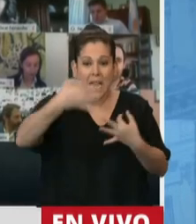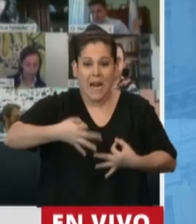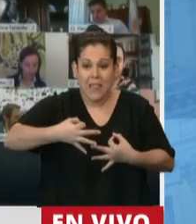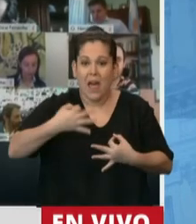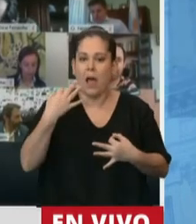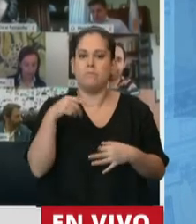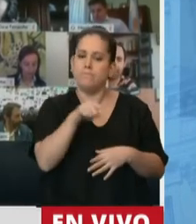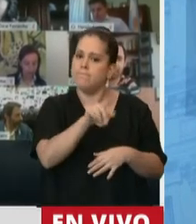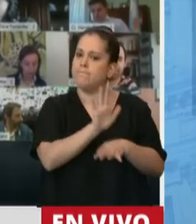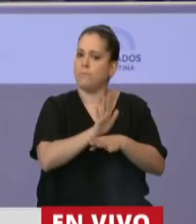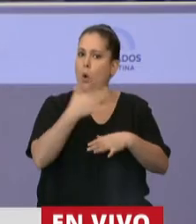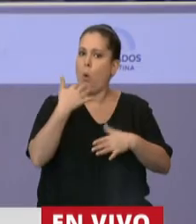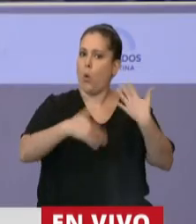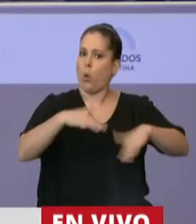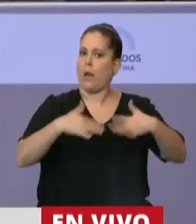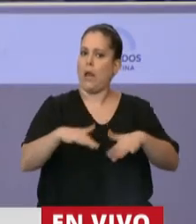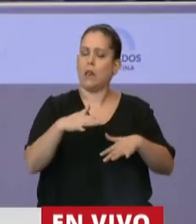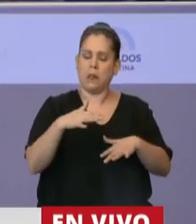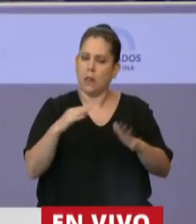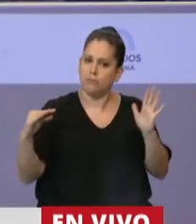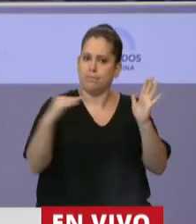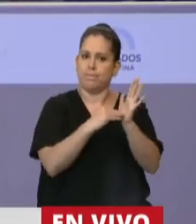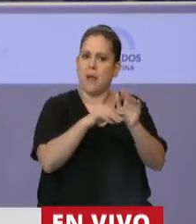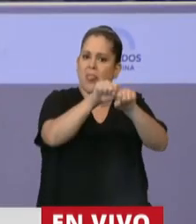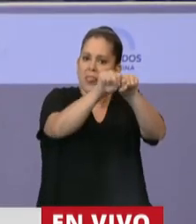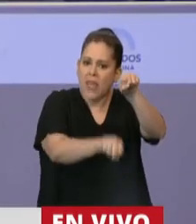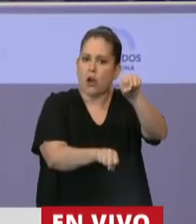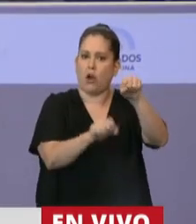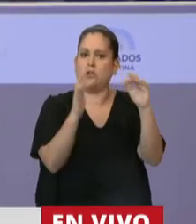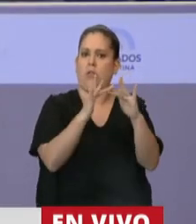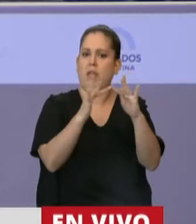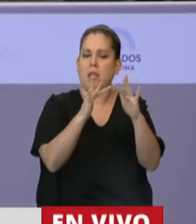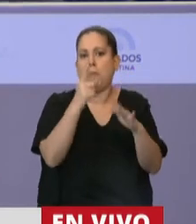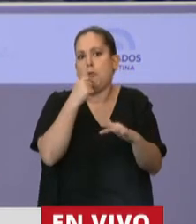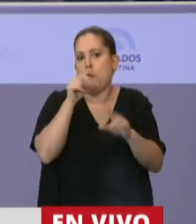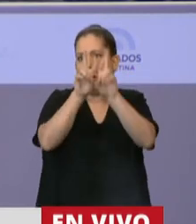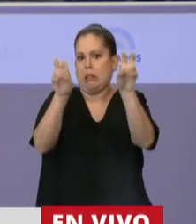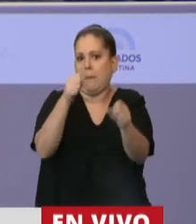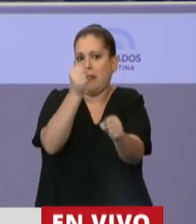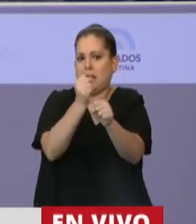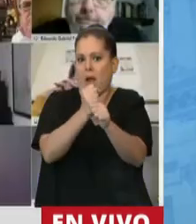y era obligatorio poner la desconexión digital cuando hablamos del teletrabajo